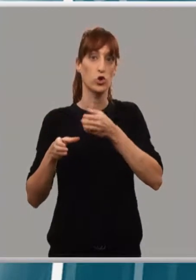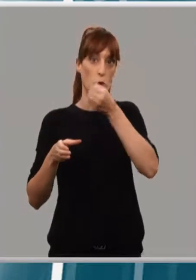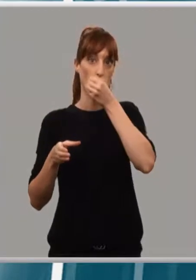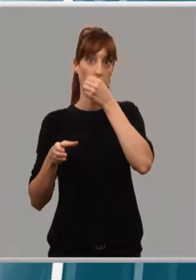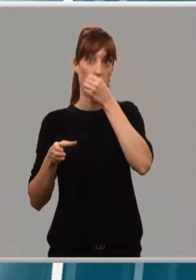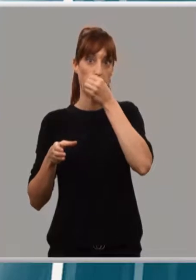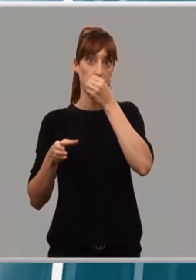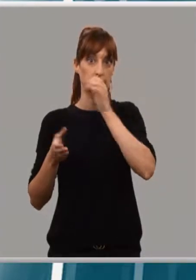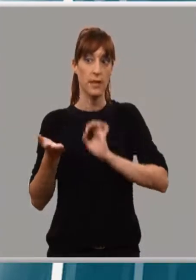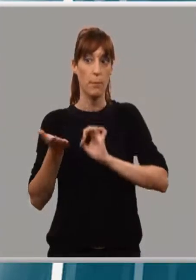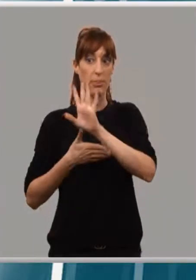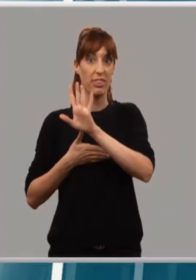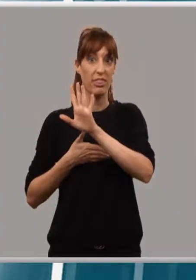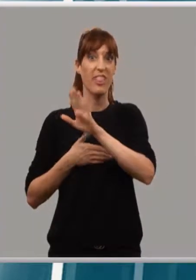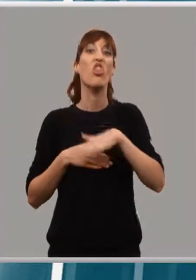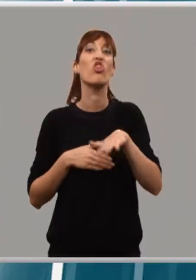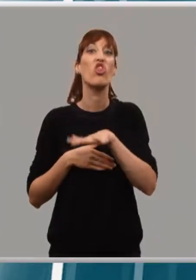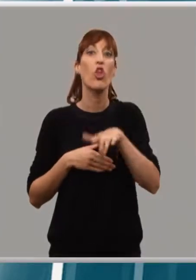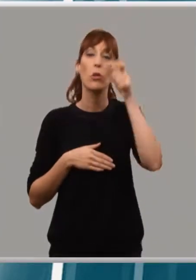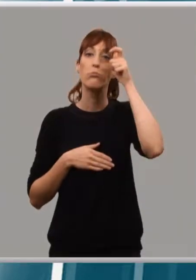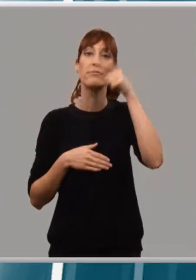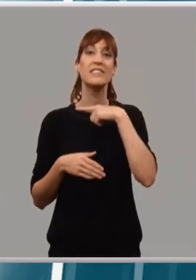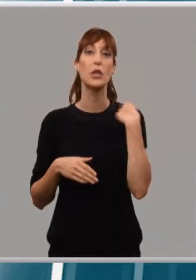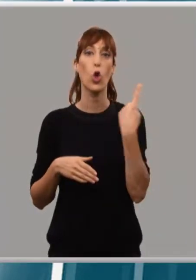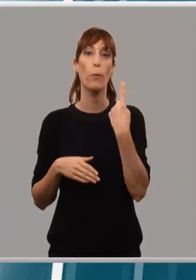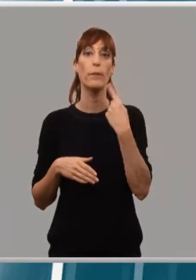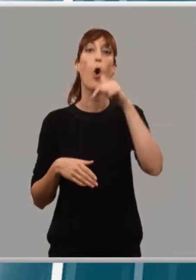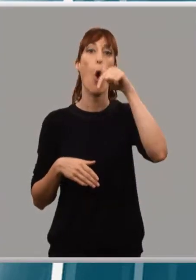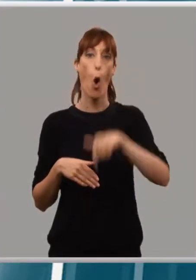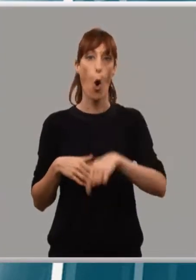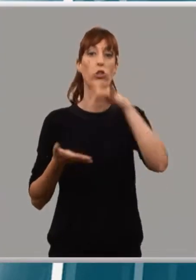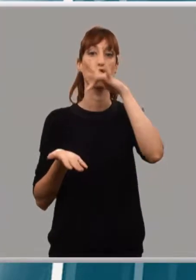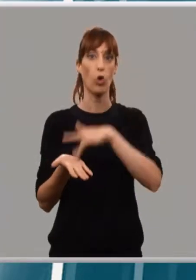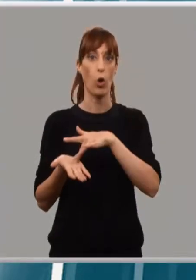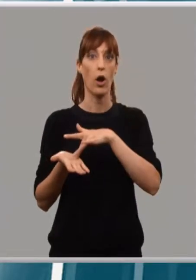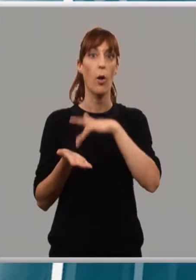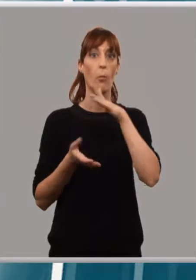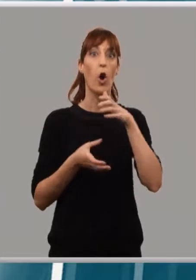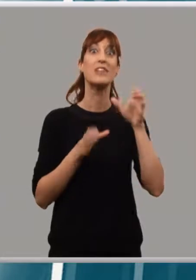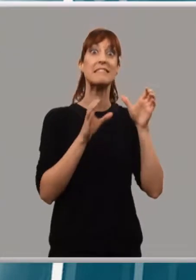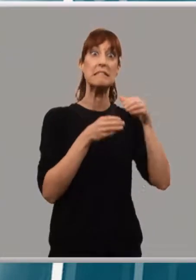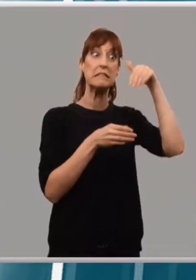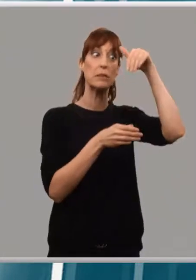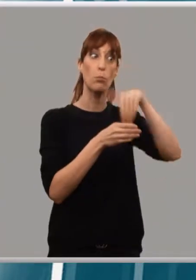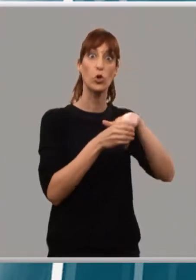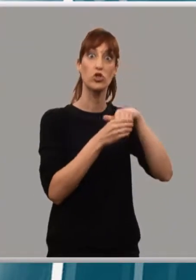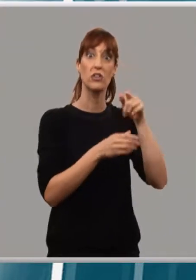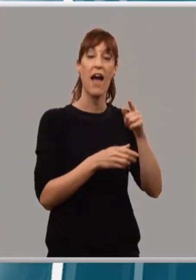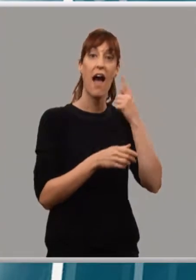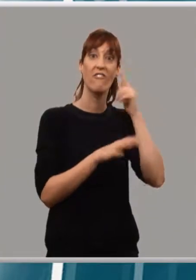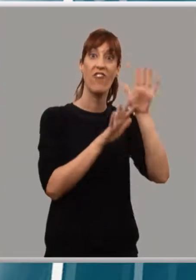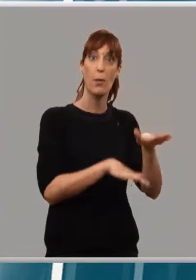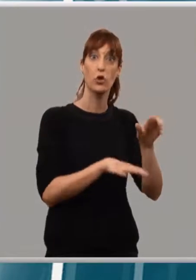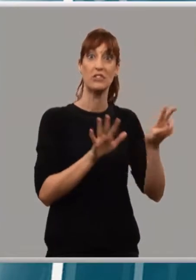Alcaldía de Santo Domingo de la Calzada, se ha consumado hoy, lo ha hecho con los siete votos a favor de PP y Muévete Santo